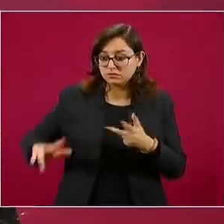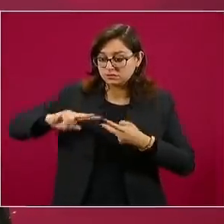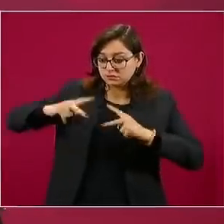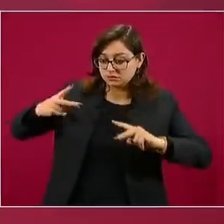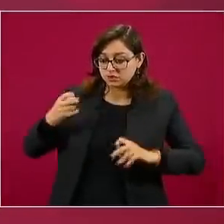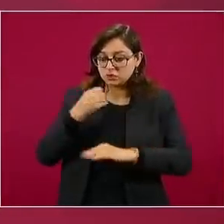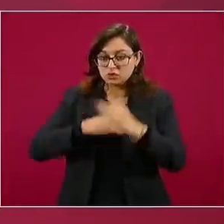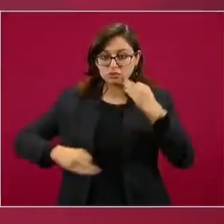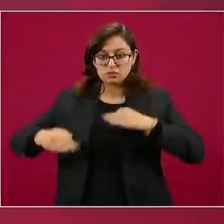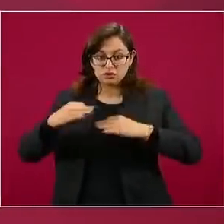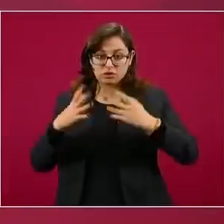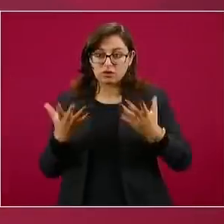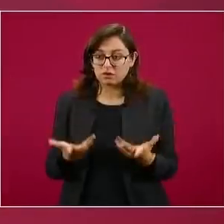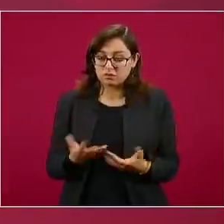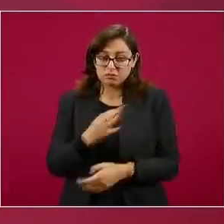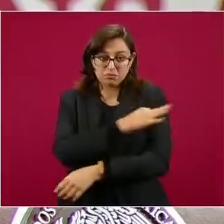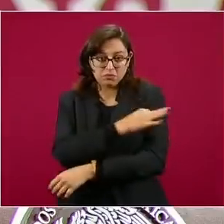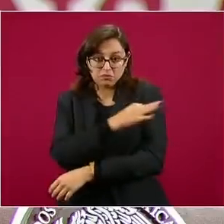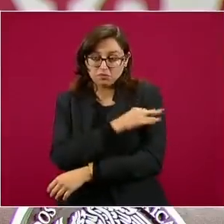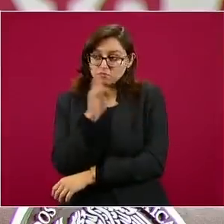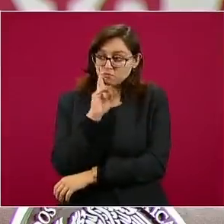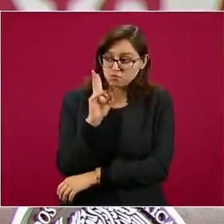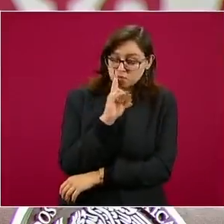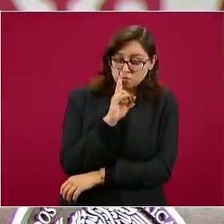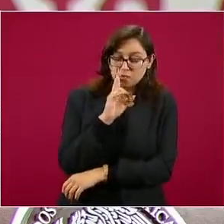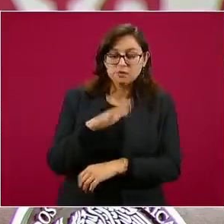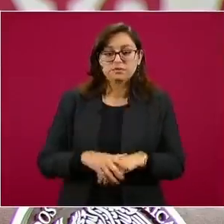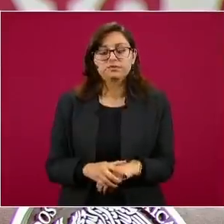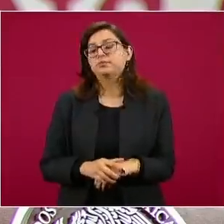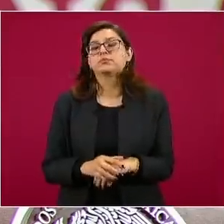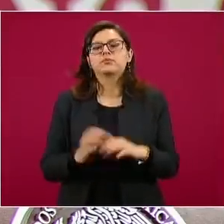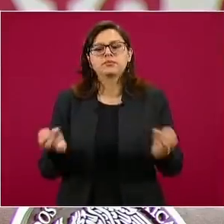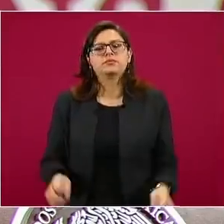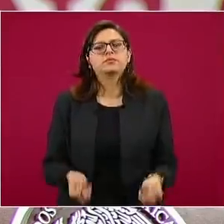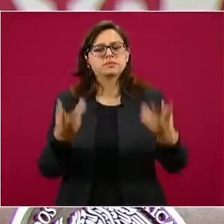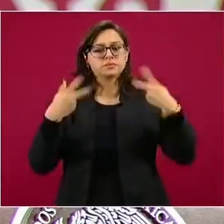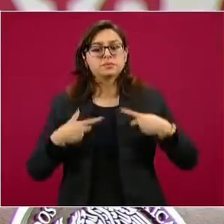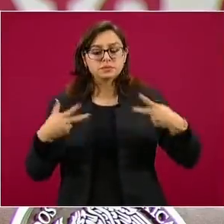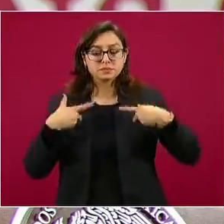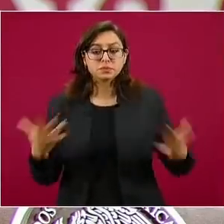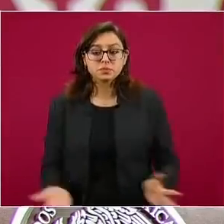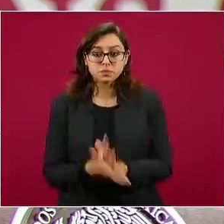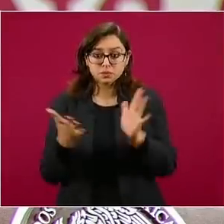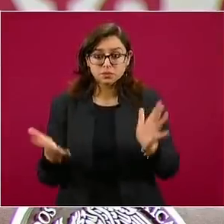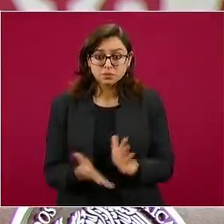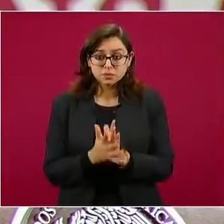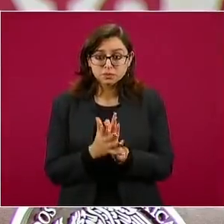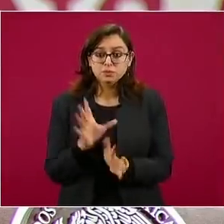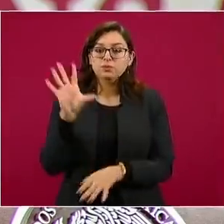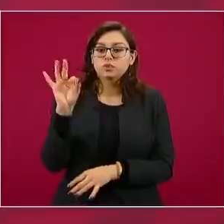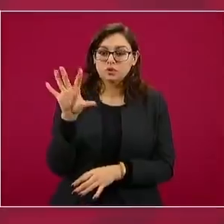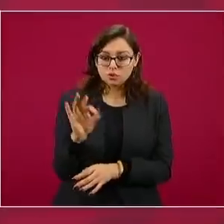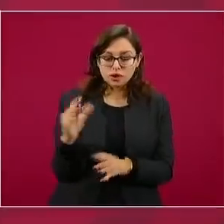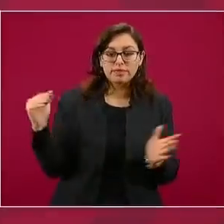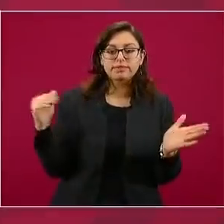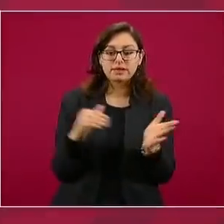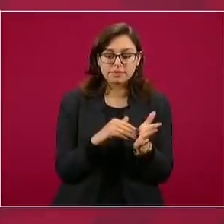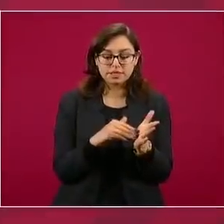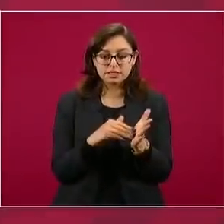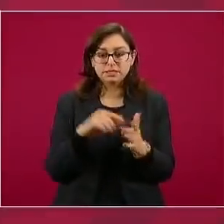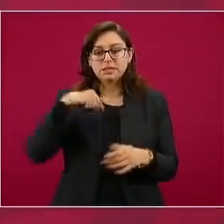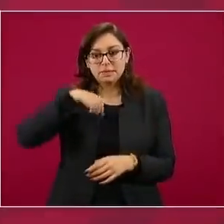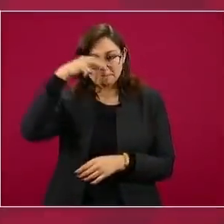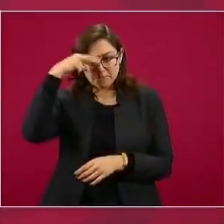extendida. La población total para el estudio, como se mencionó, es de 40 mil sujetos y México